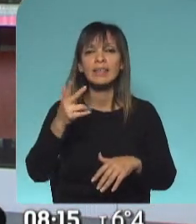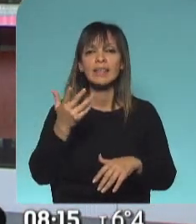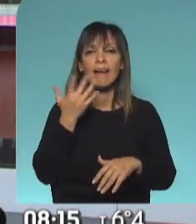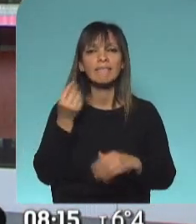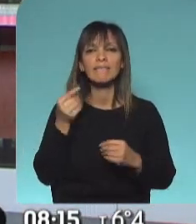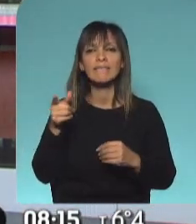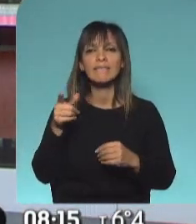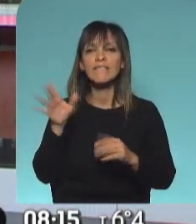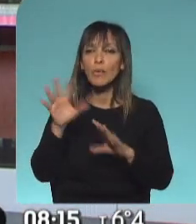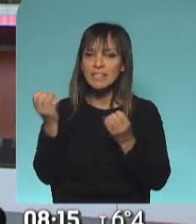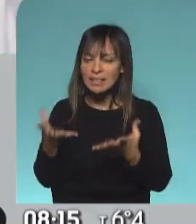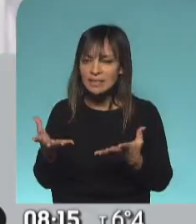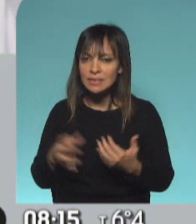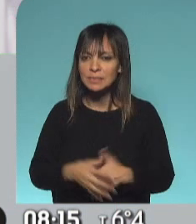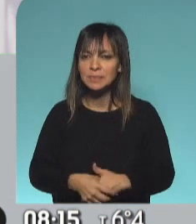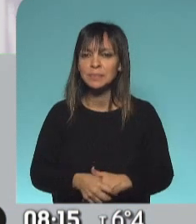Serrera, ¿cómo estás? Bienvenido.